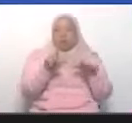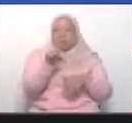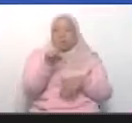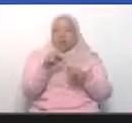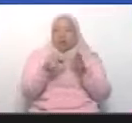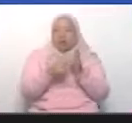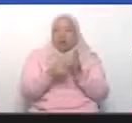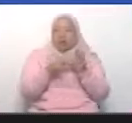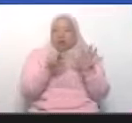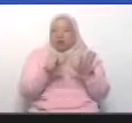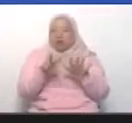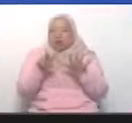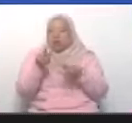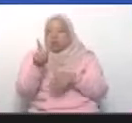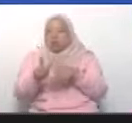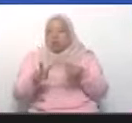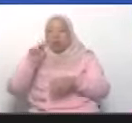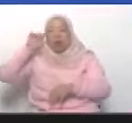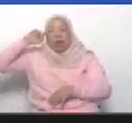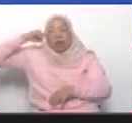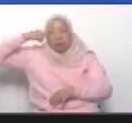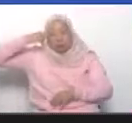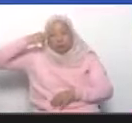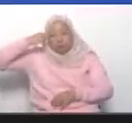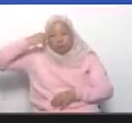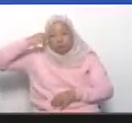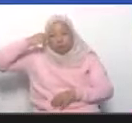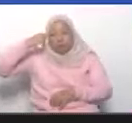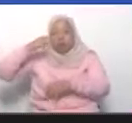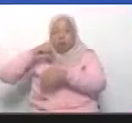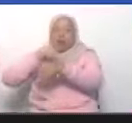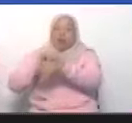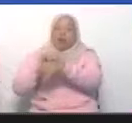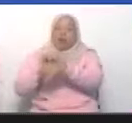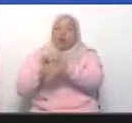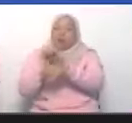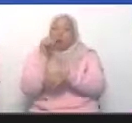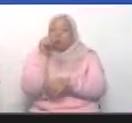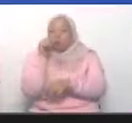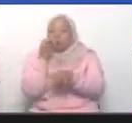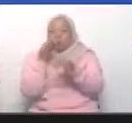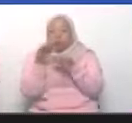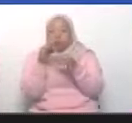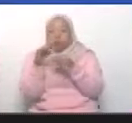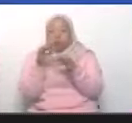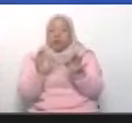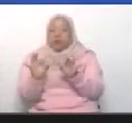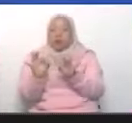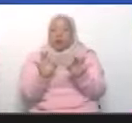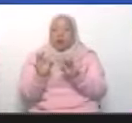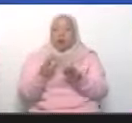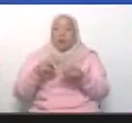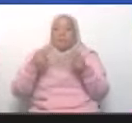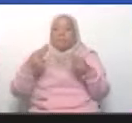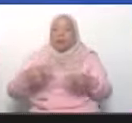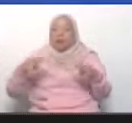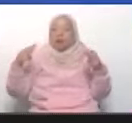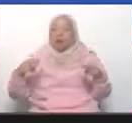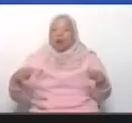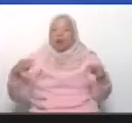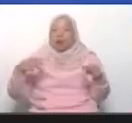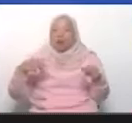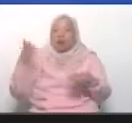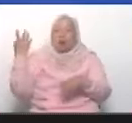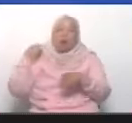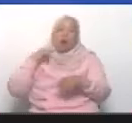lo recuerdo. Yo recuerdo al doctor José Vicente Rangel, dando en el Teatro Metropolitano, viejo teatro aquí de